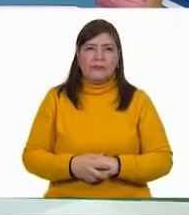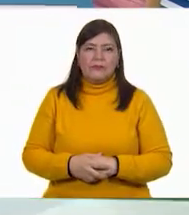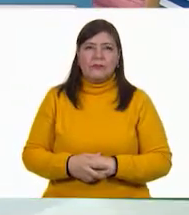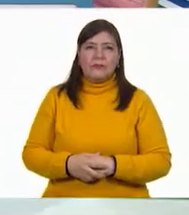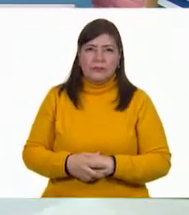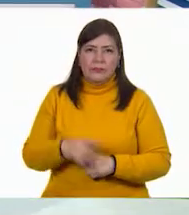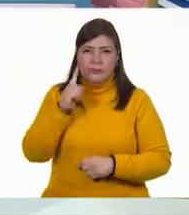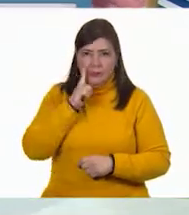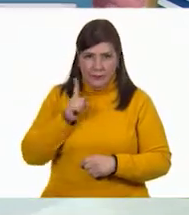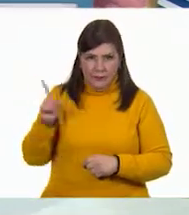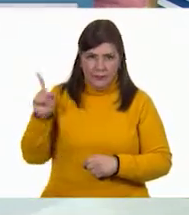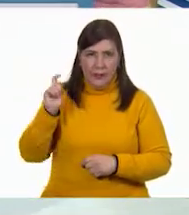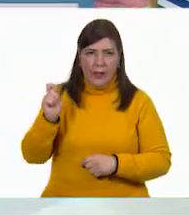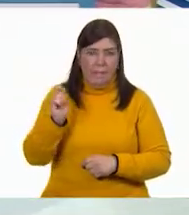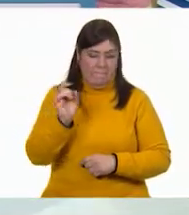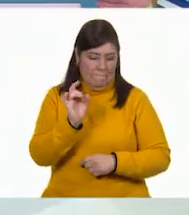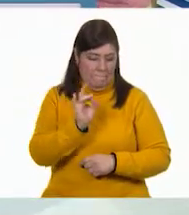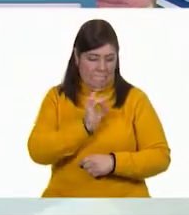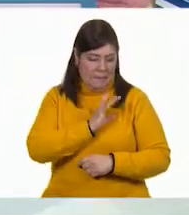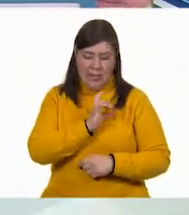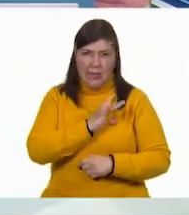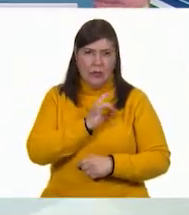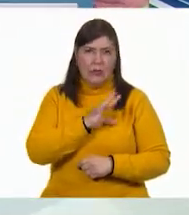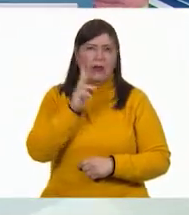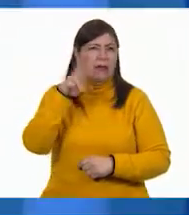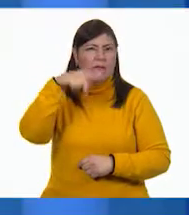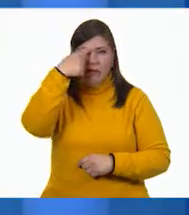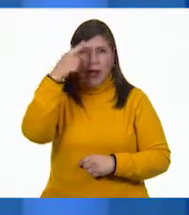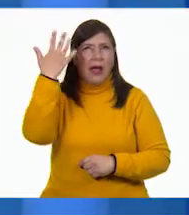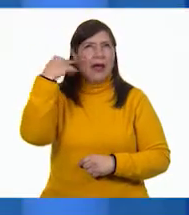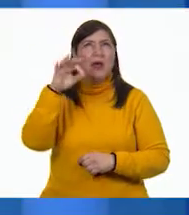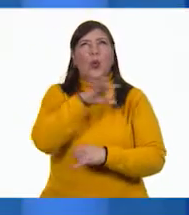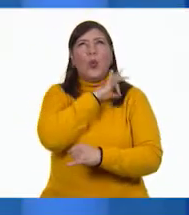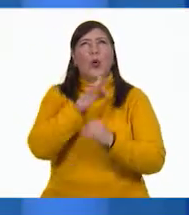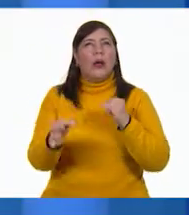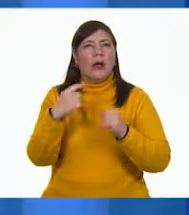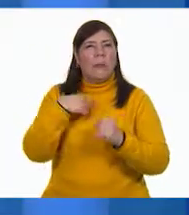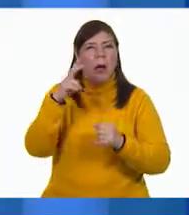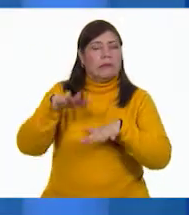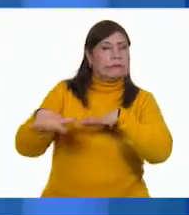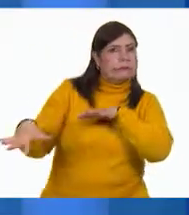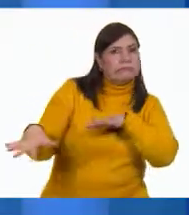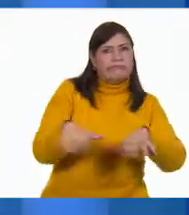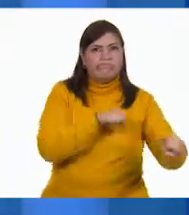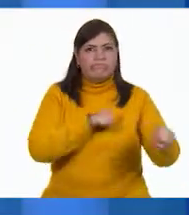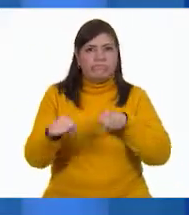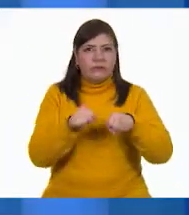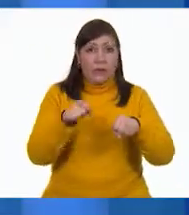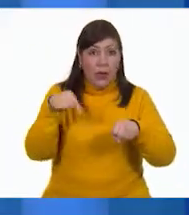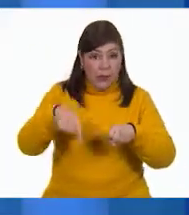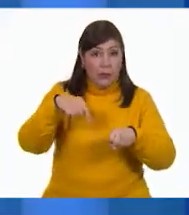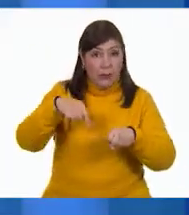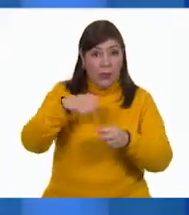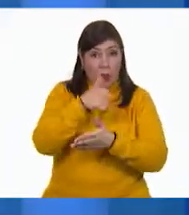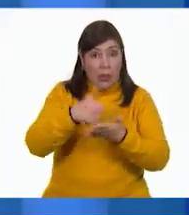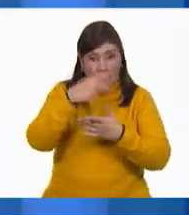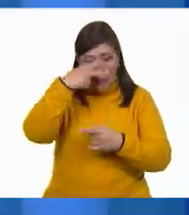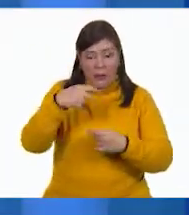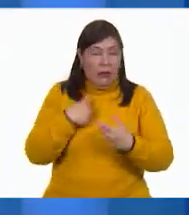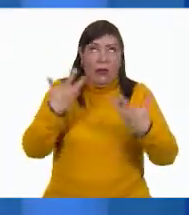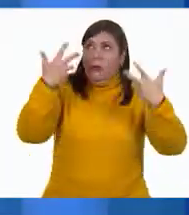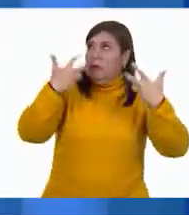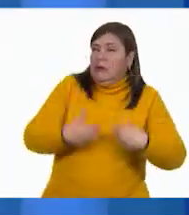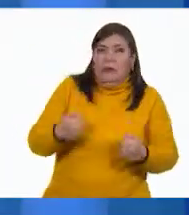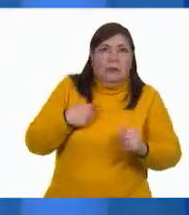Miedo. Está fácil. ¿Recuerdas la última vez que tembló muy fuerte en la Ciudad de México? Claro. Pues me agarró de sorpresa y me dio mucho